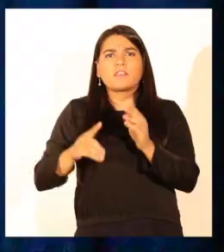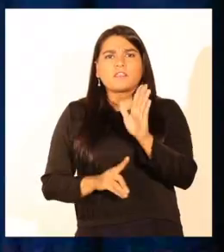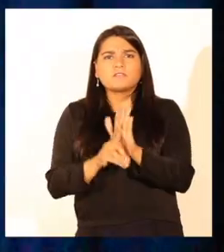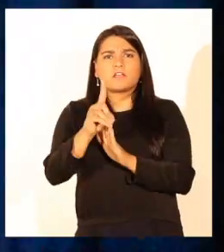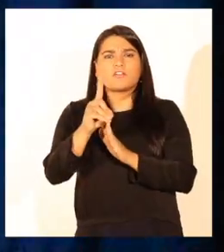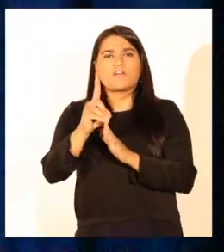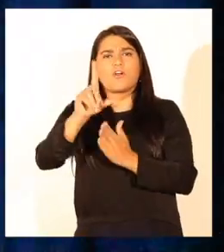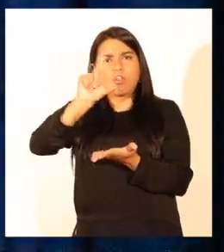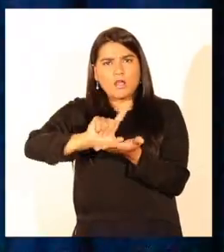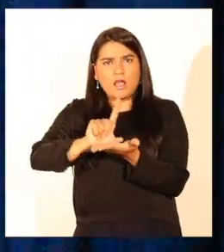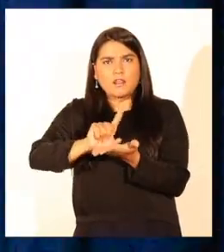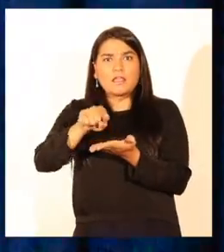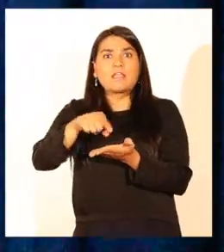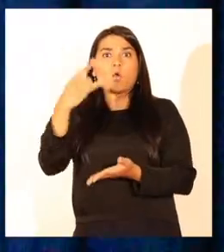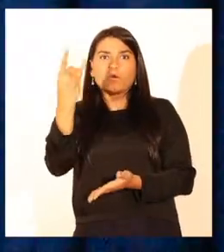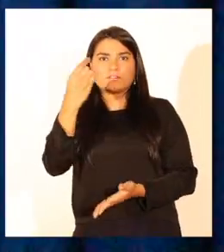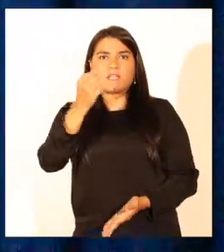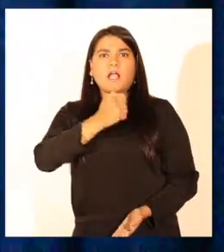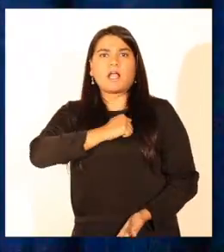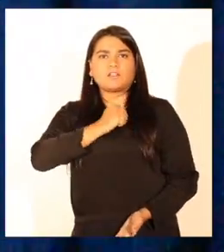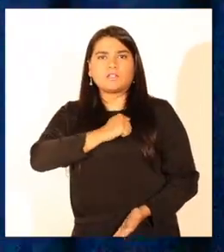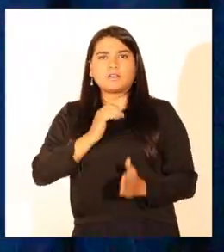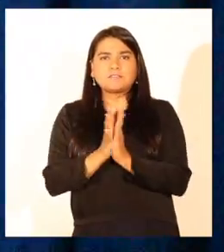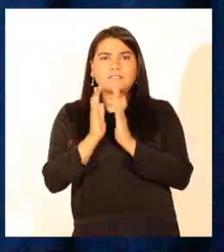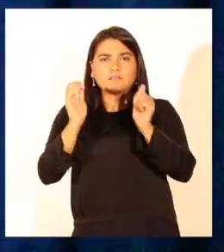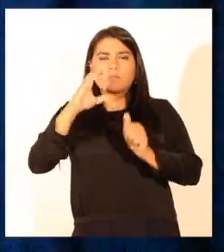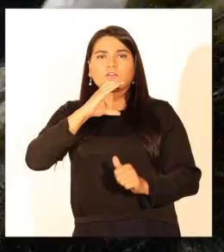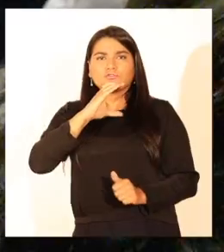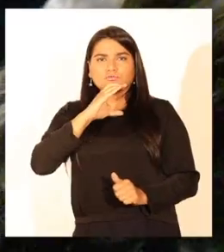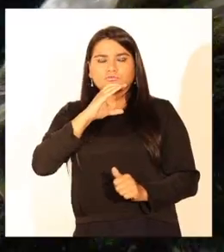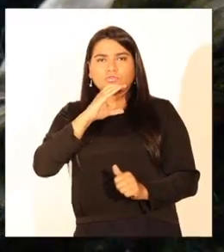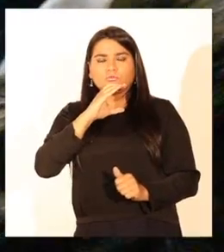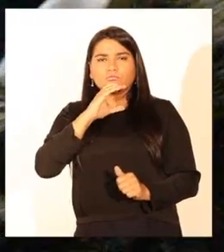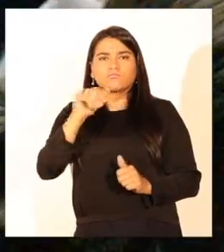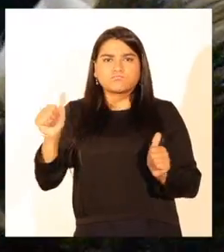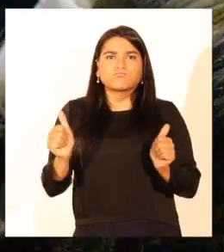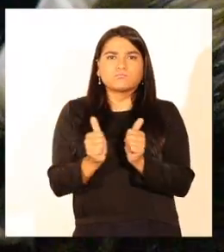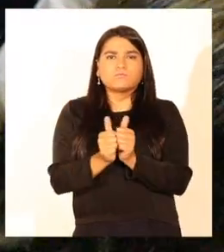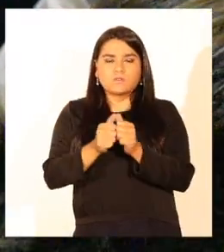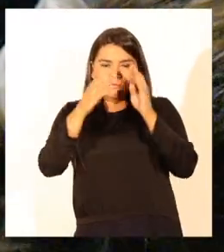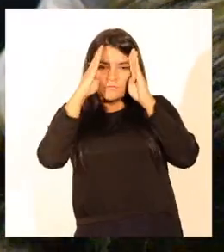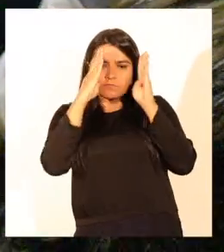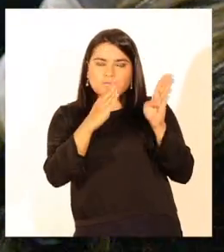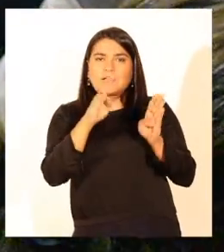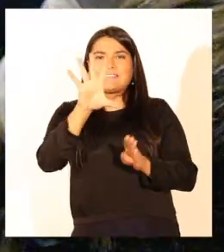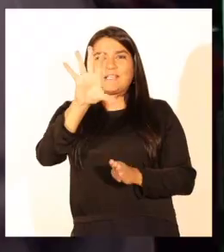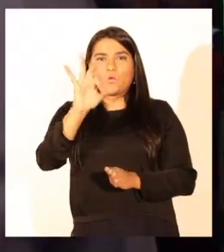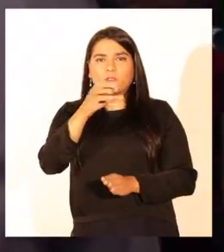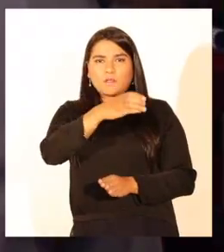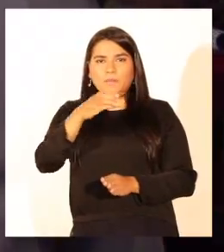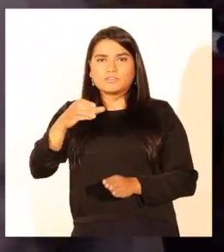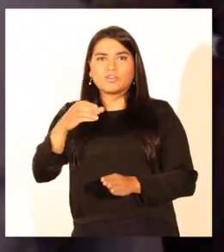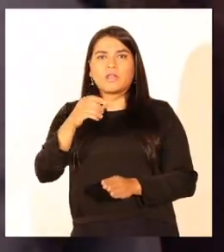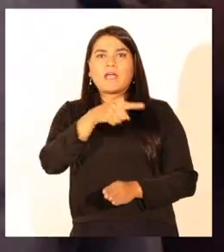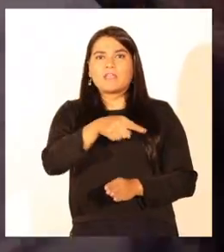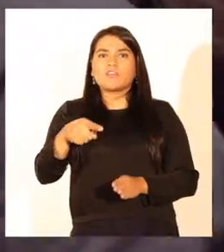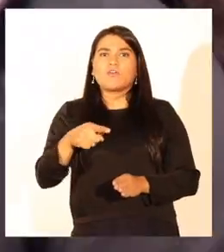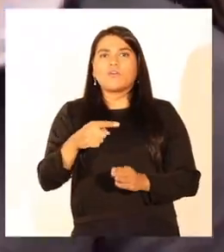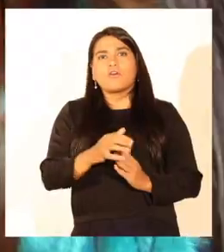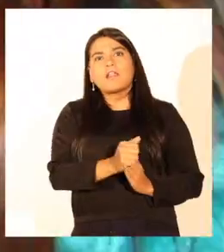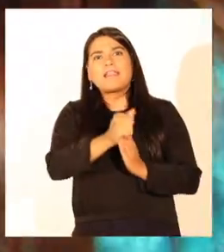certificado por la Universidad Católica de la Santísima Concepción, enfocado a 50 dirigentes sociales sanpedrinos.